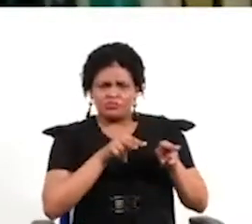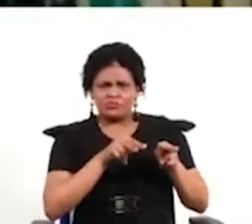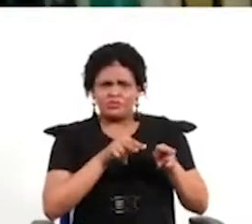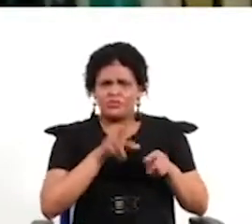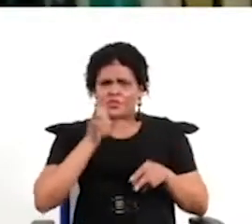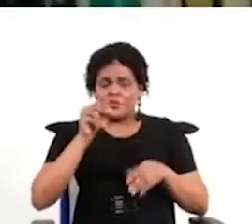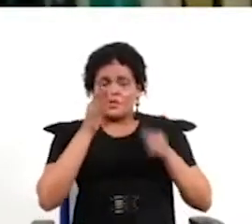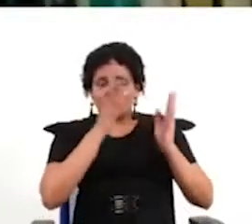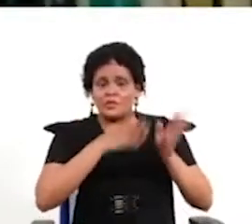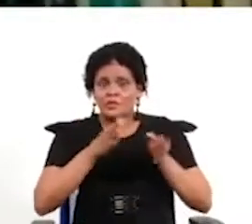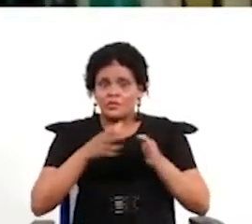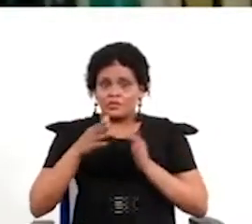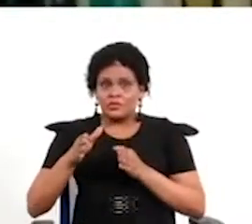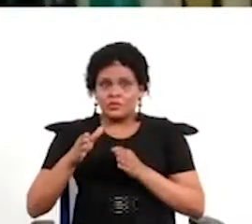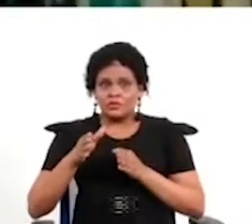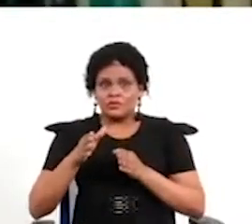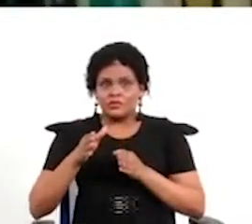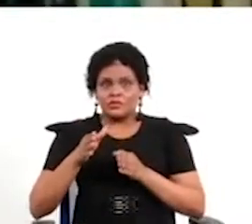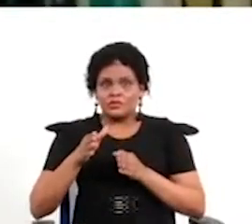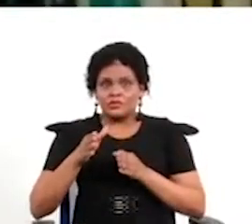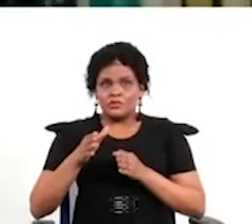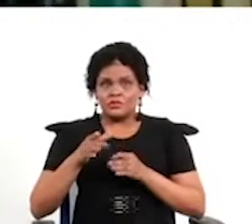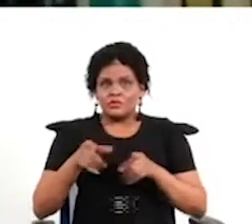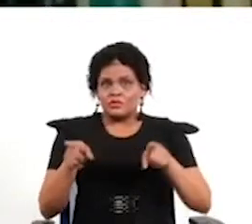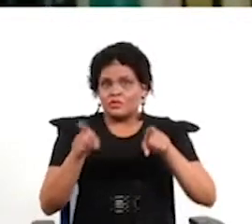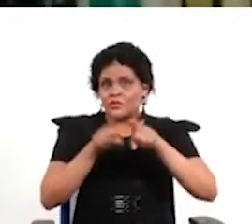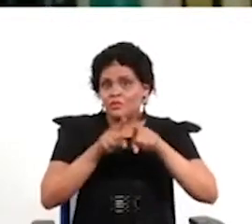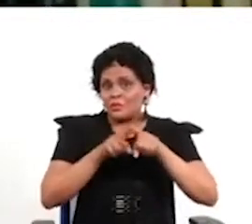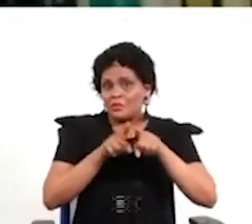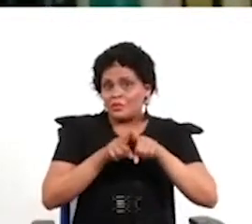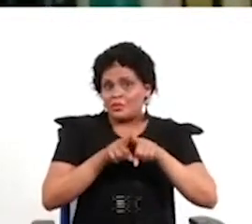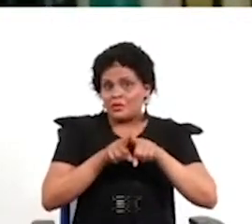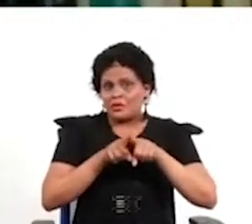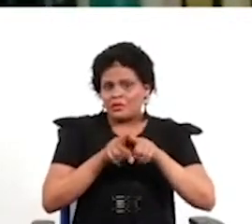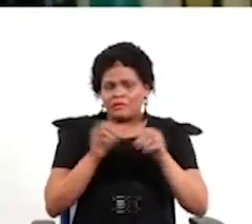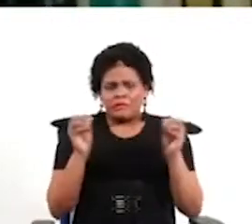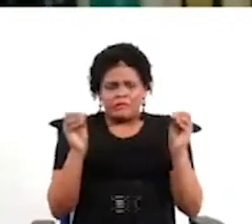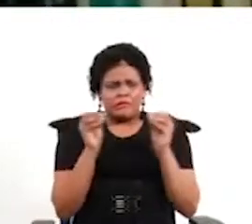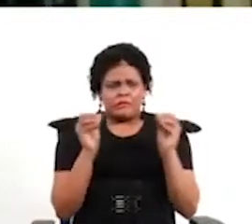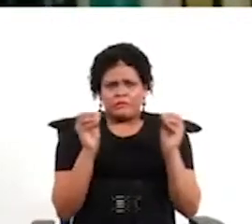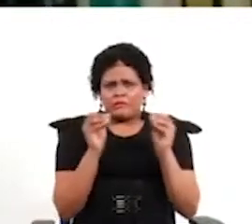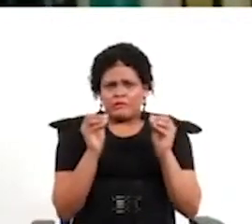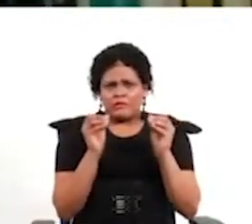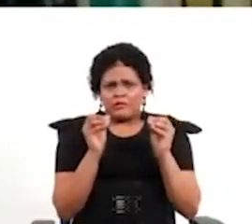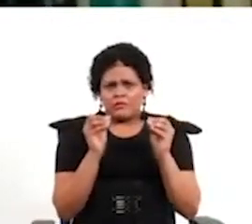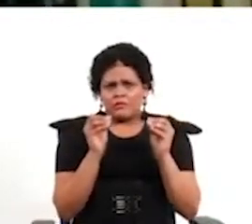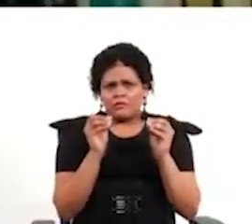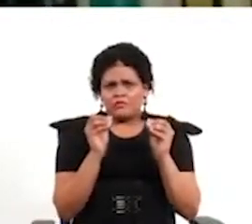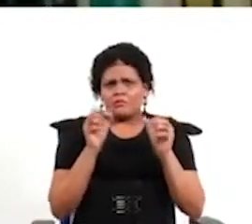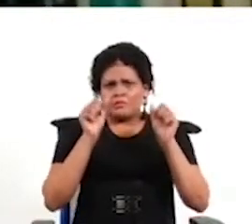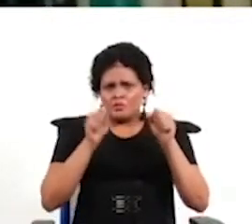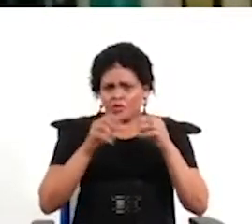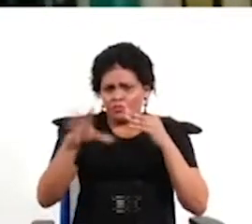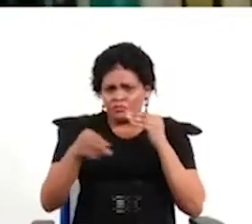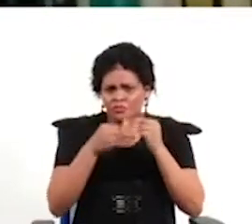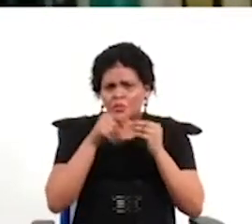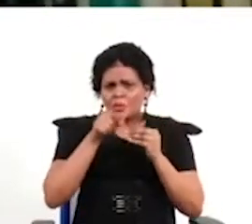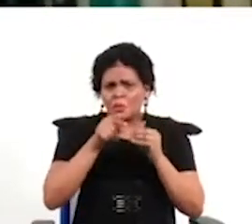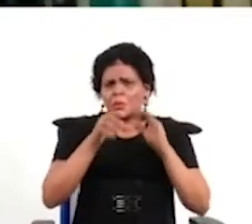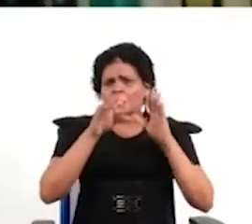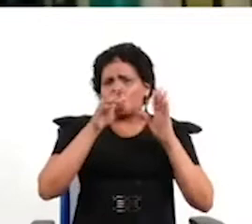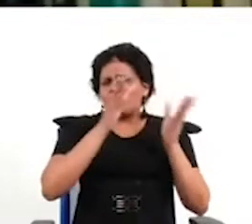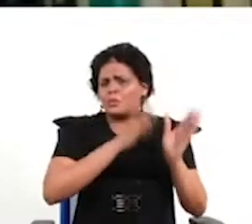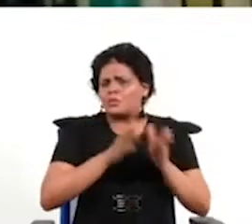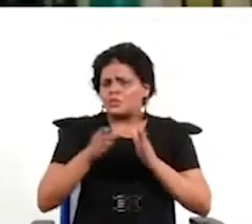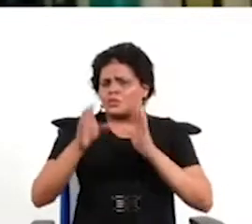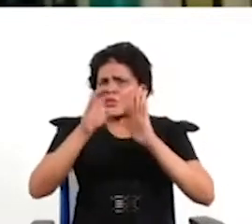proceso invitaba a escribir un draft en un momento donde ni siquiera se sabía si iba a haber proceso constituyente y que